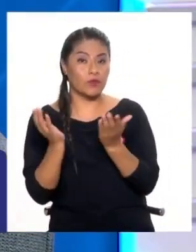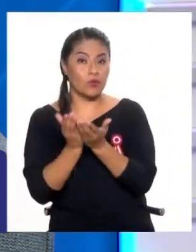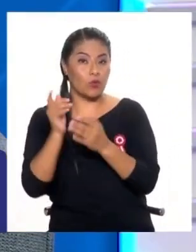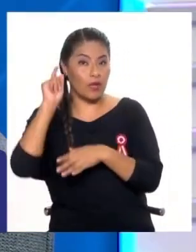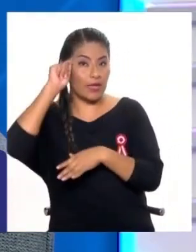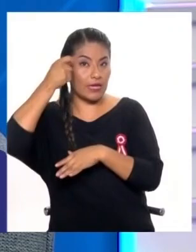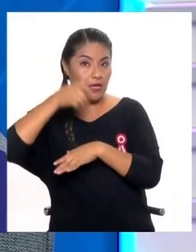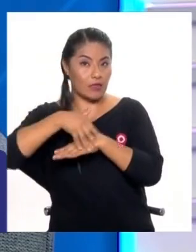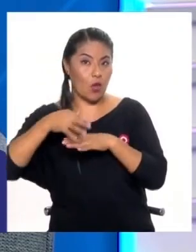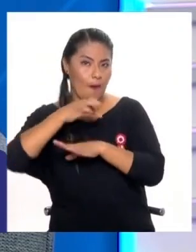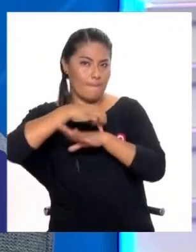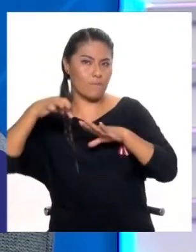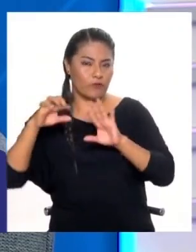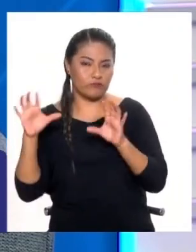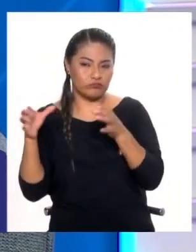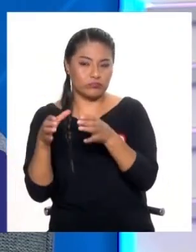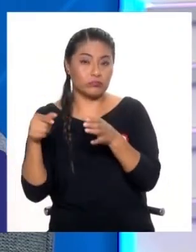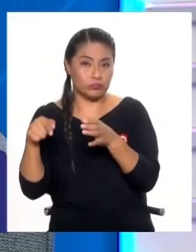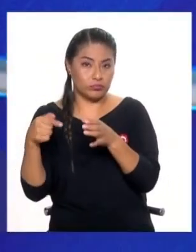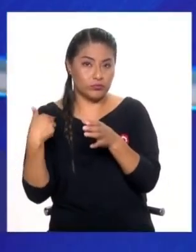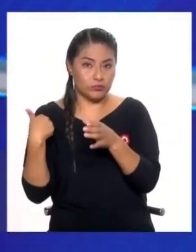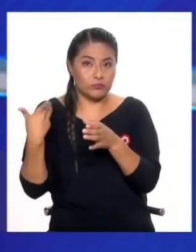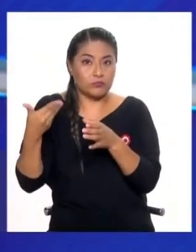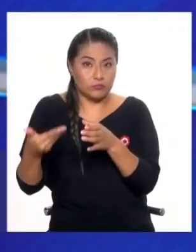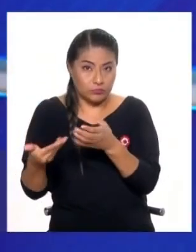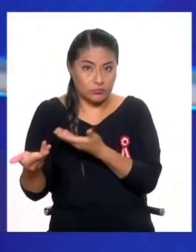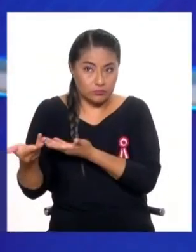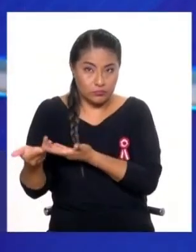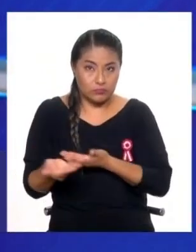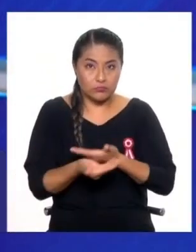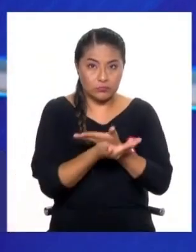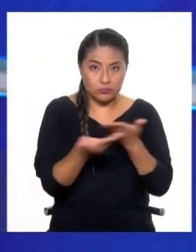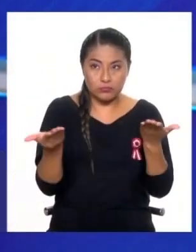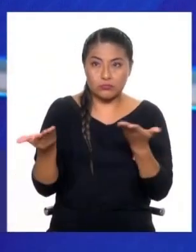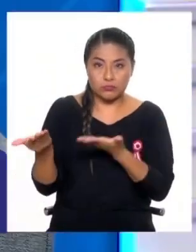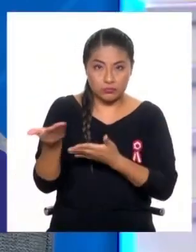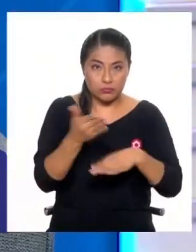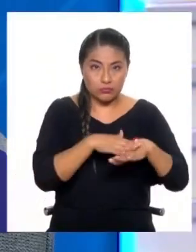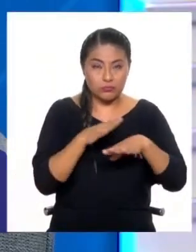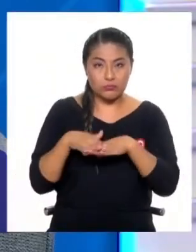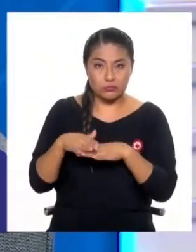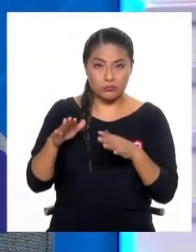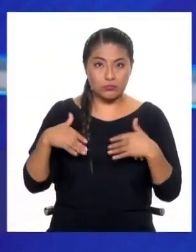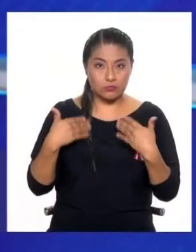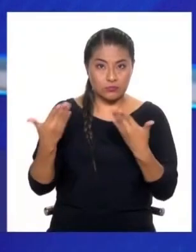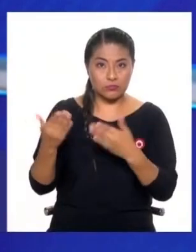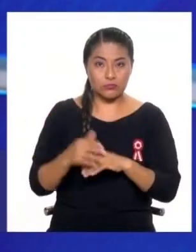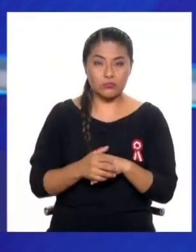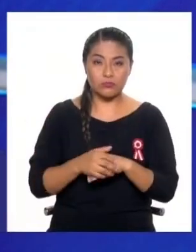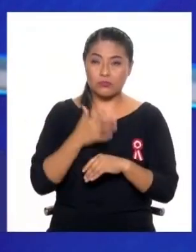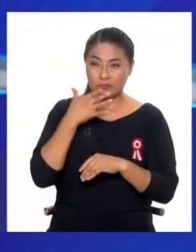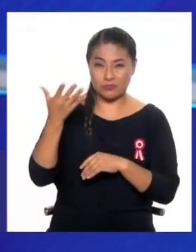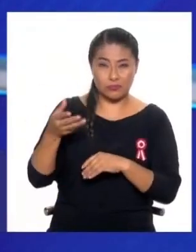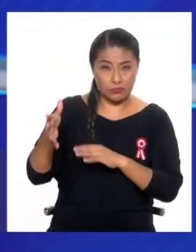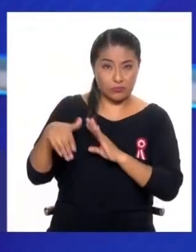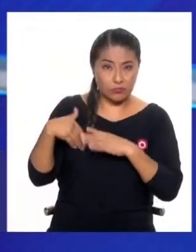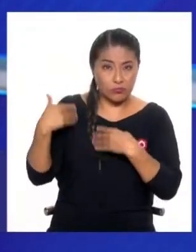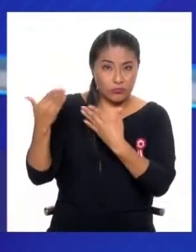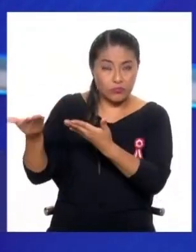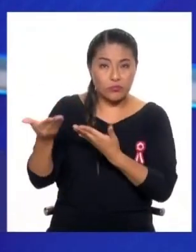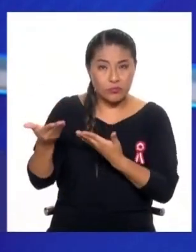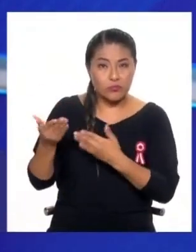convertirse en una suerte de soporte para los gobiernos locales, regionales, pero también para la ciudadanía. ¿Están en capacidad de hacer eso?